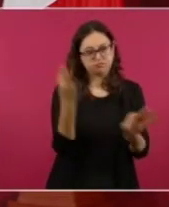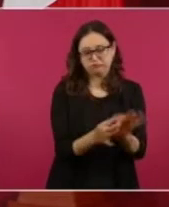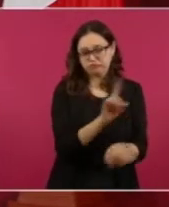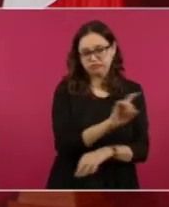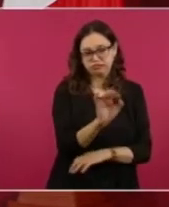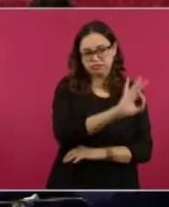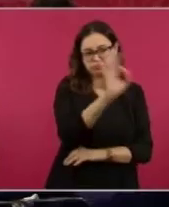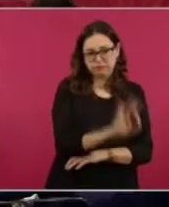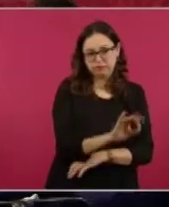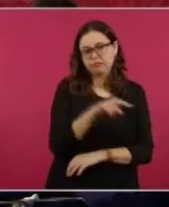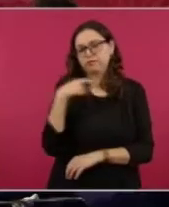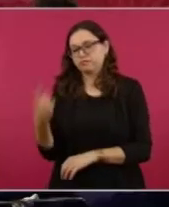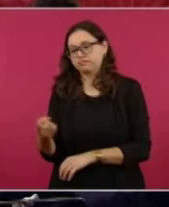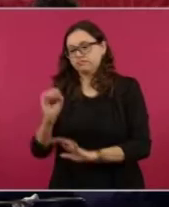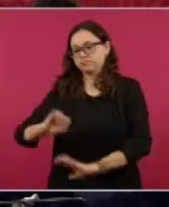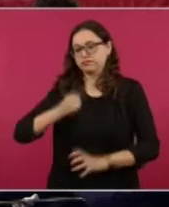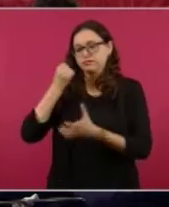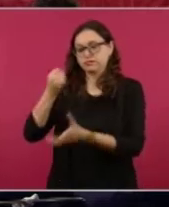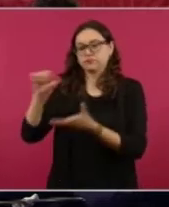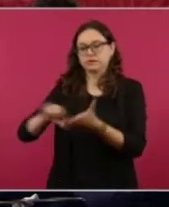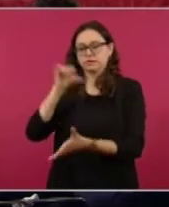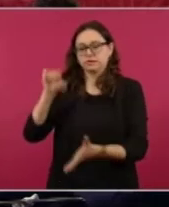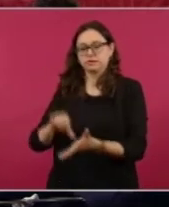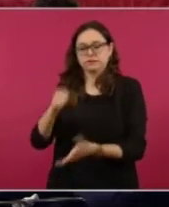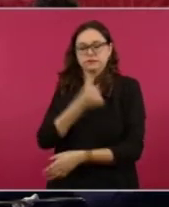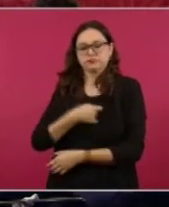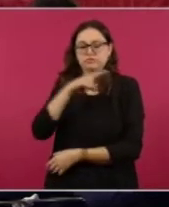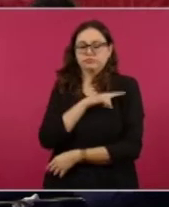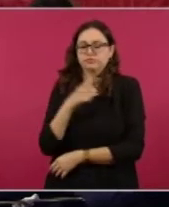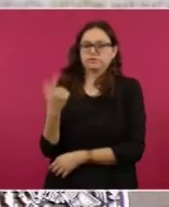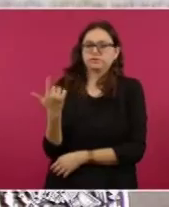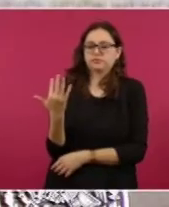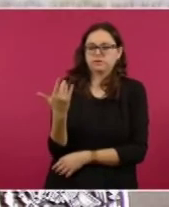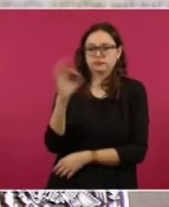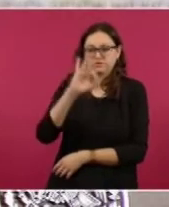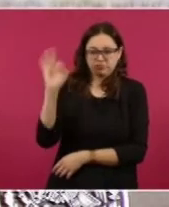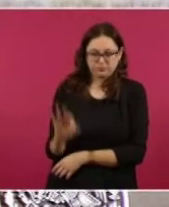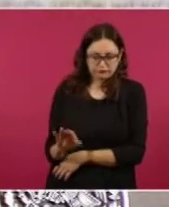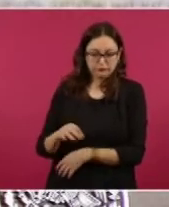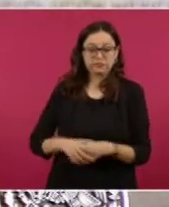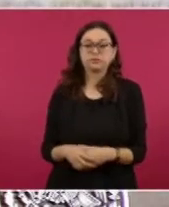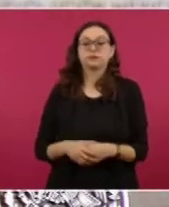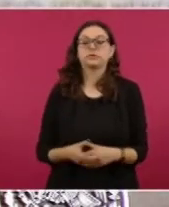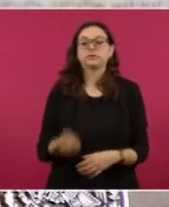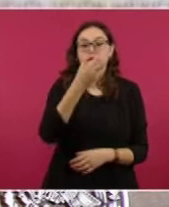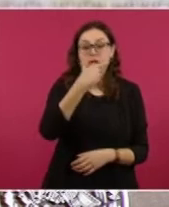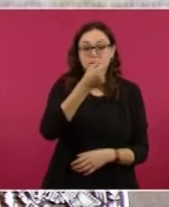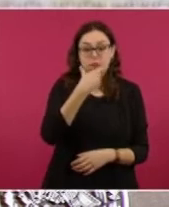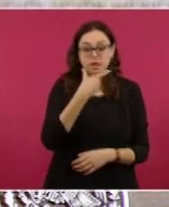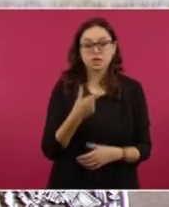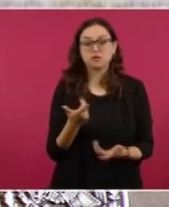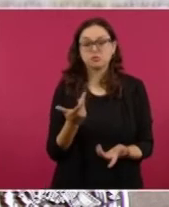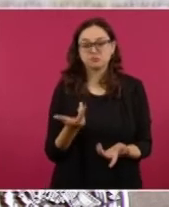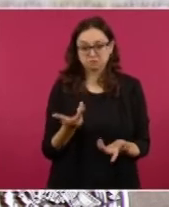administración de insumos. Finalmente, en el proceso de adquisición de equipamiento comentó que al Estado se destinaron 4.135